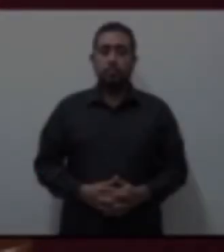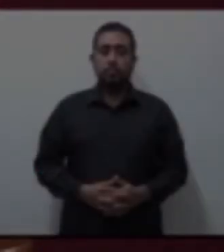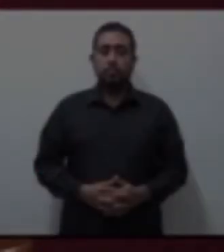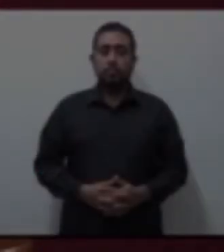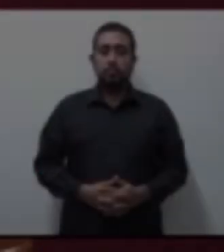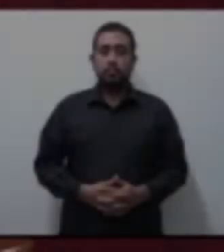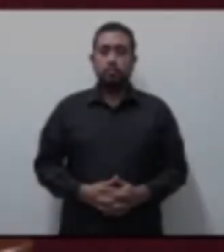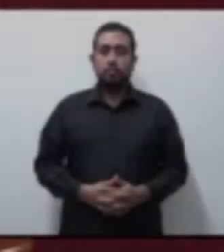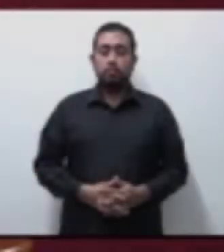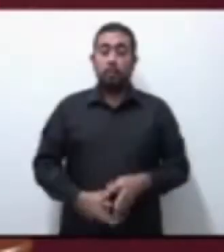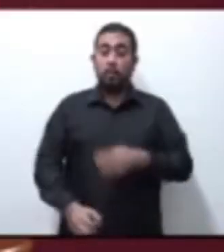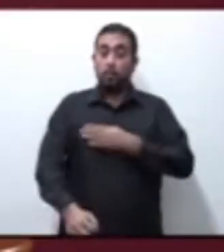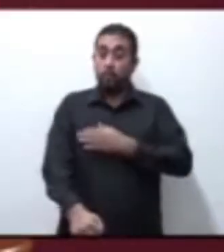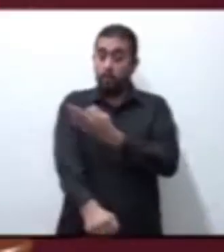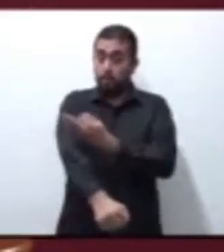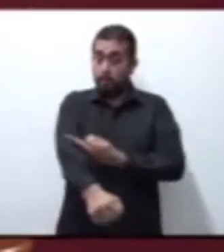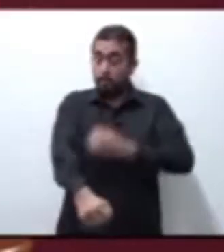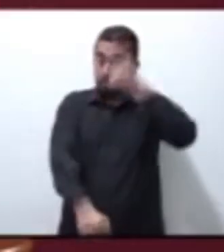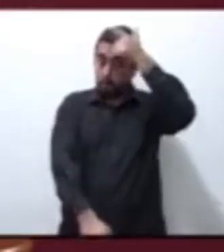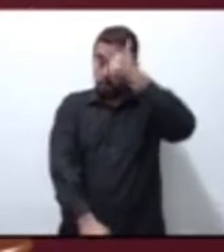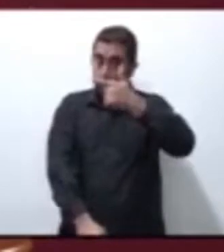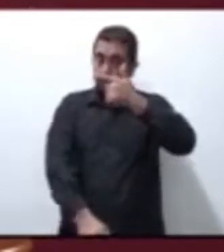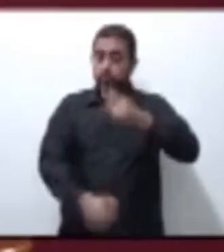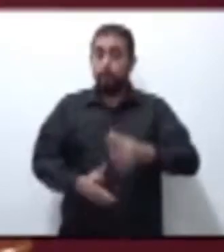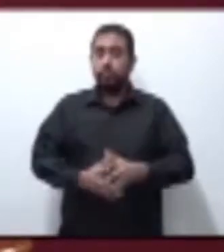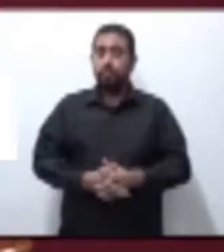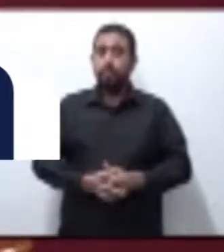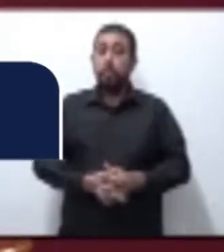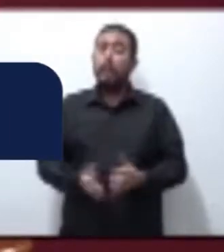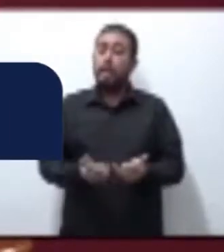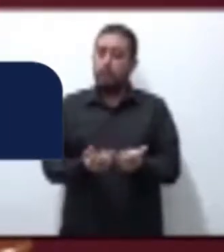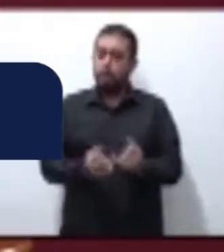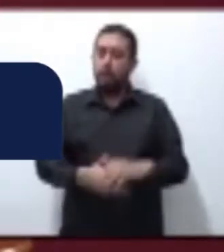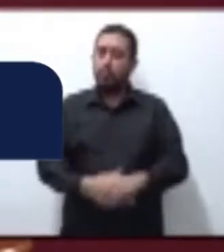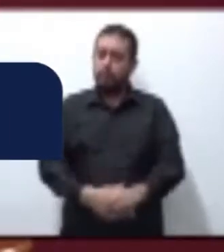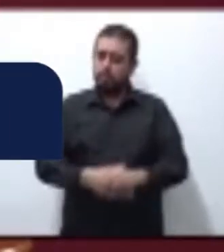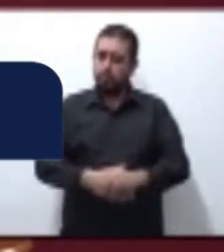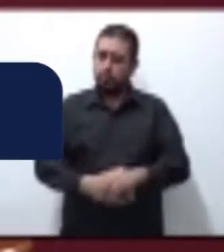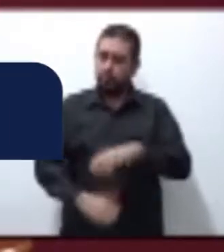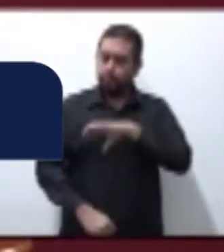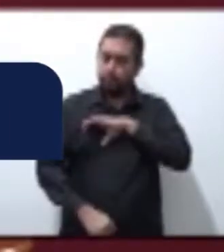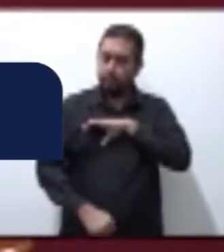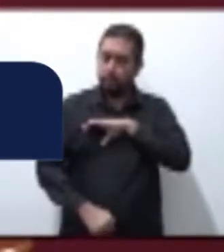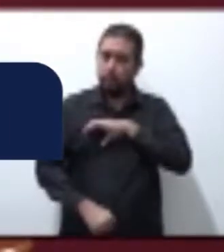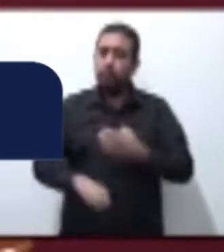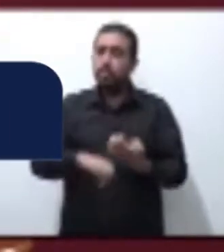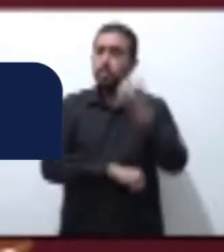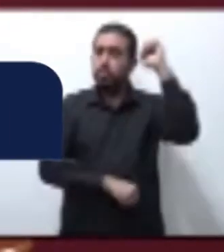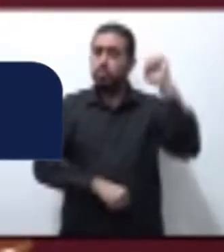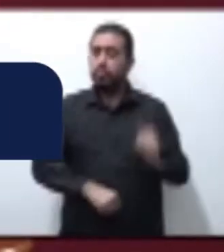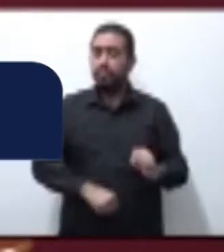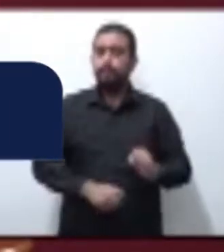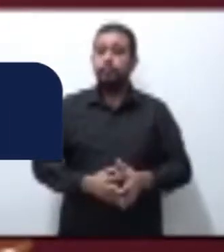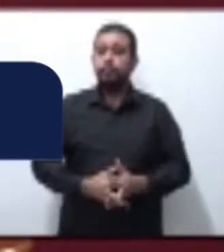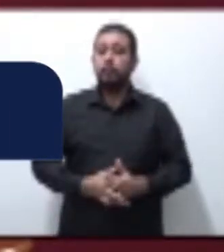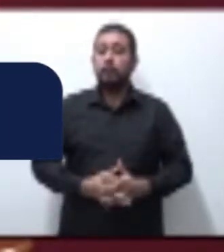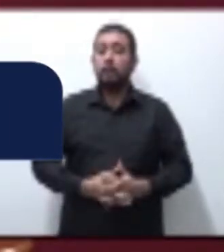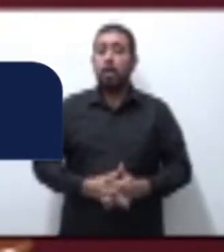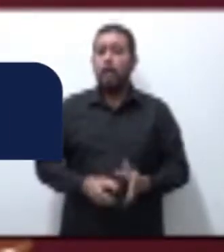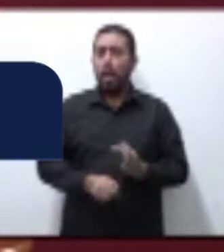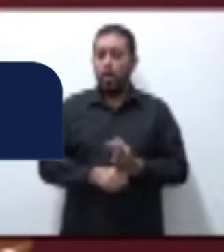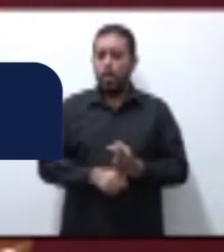Muy buenas tardes, noches, saludándolos como siempre en este día, ya prácticamente